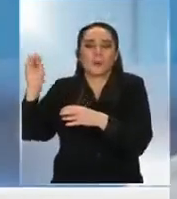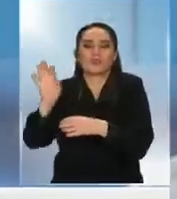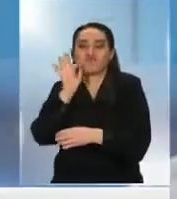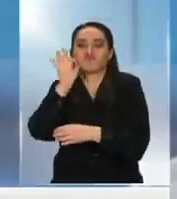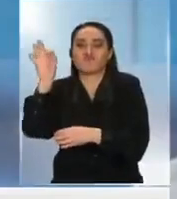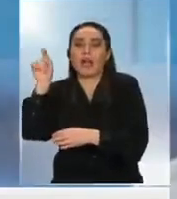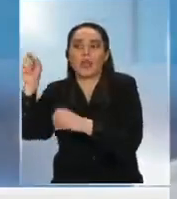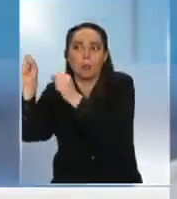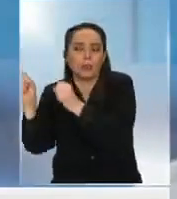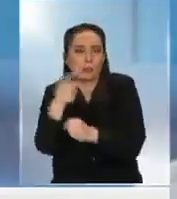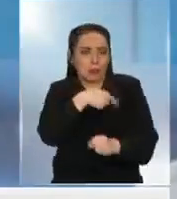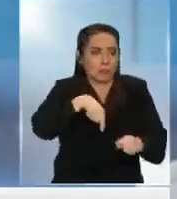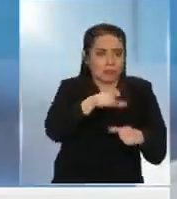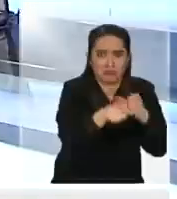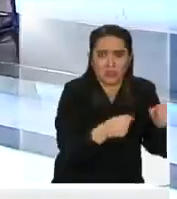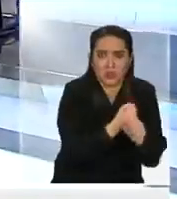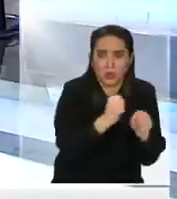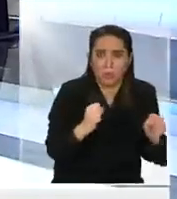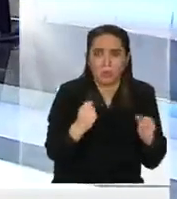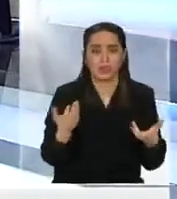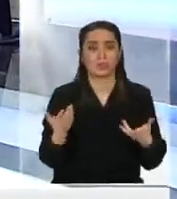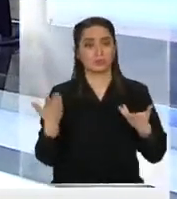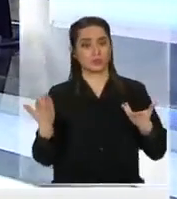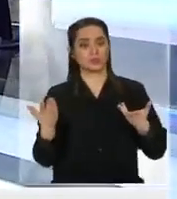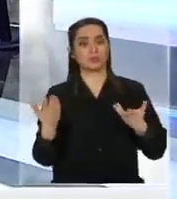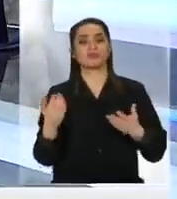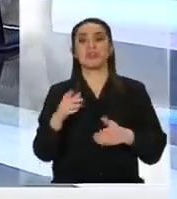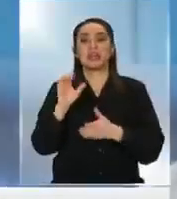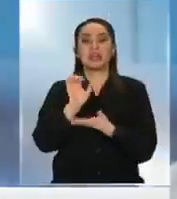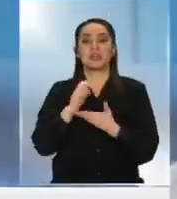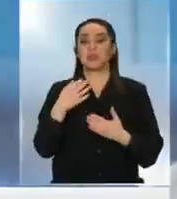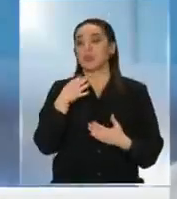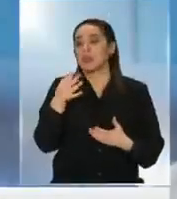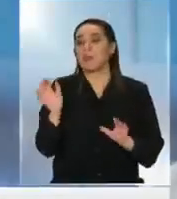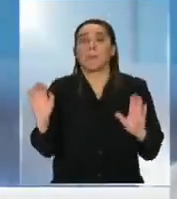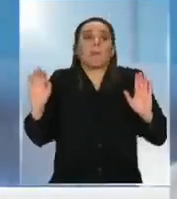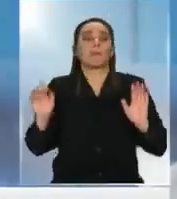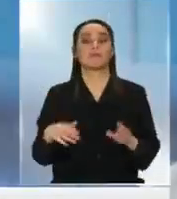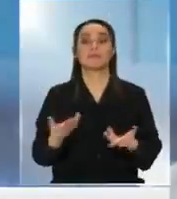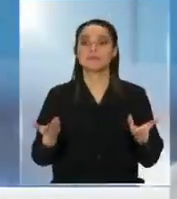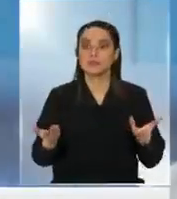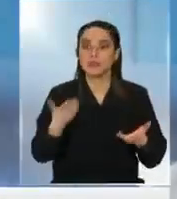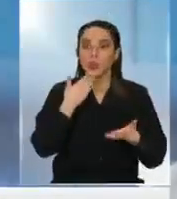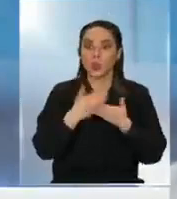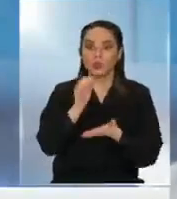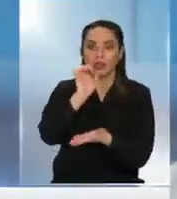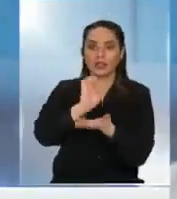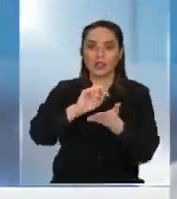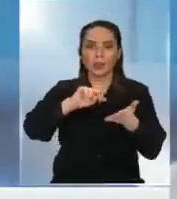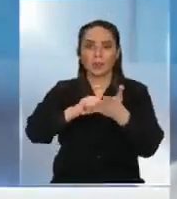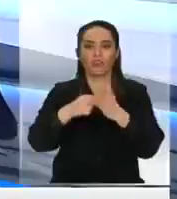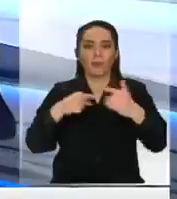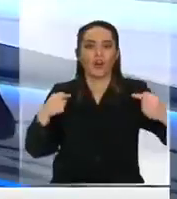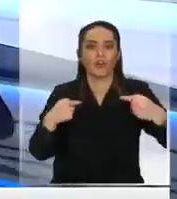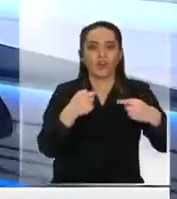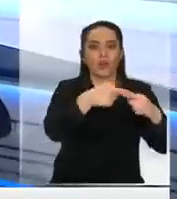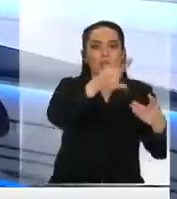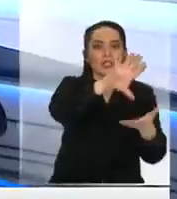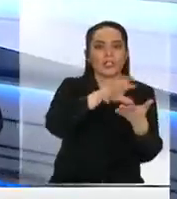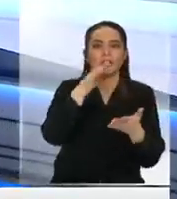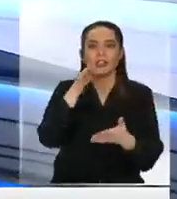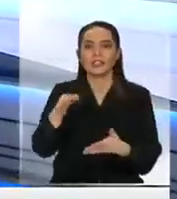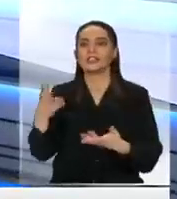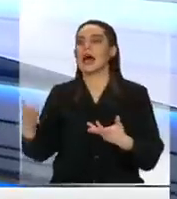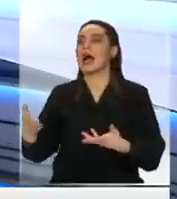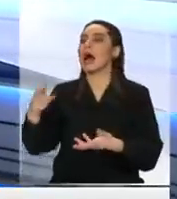ISAPRE levante los hombros entonces ¿cómo le vamos a pedir hoy día que a ese Estado que cuando entra en conflicto con un país extranjero te pide que des la vida por la